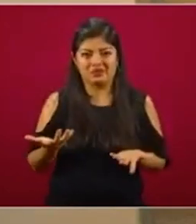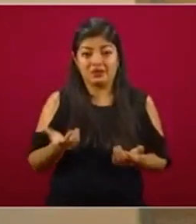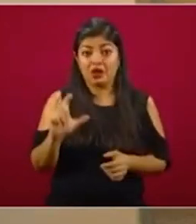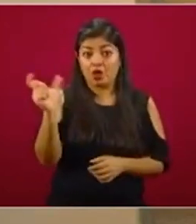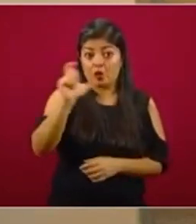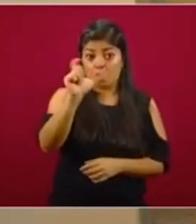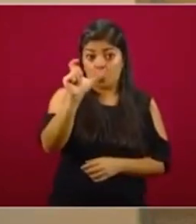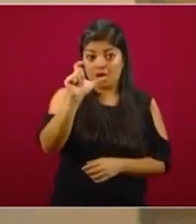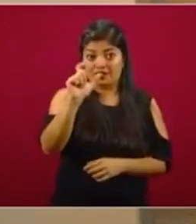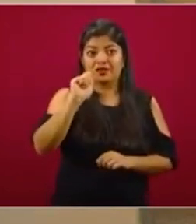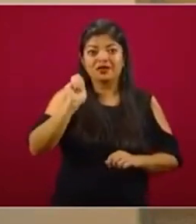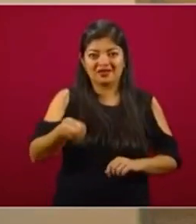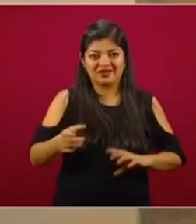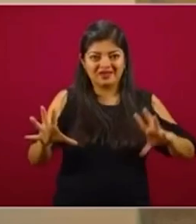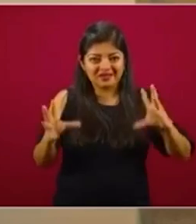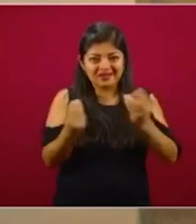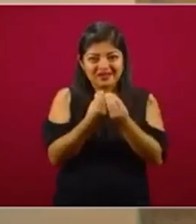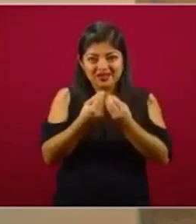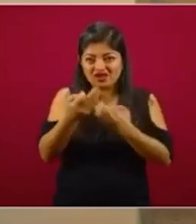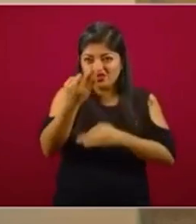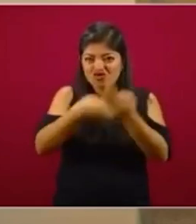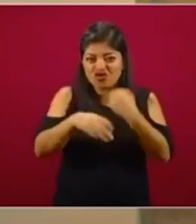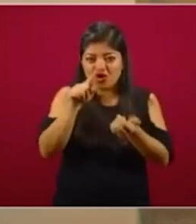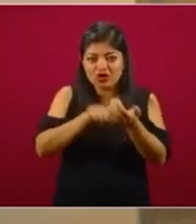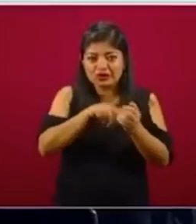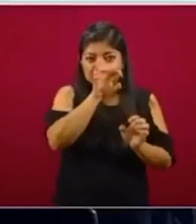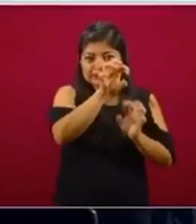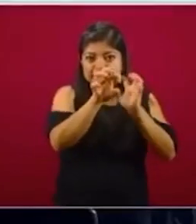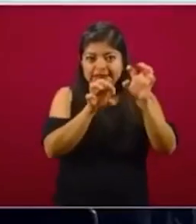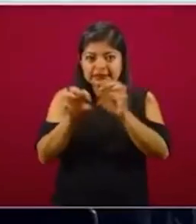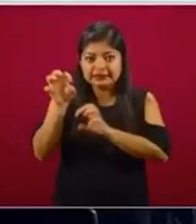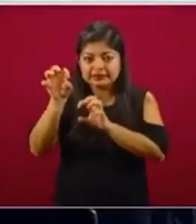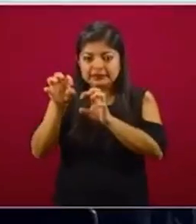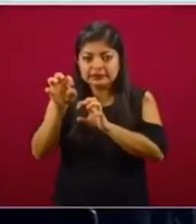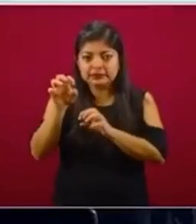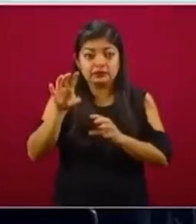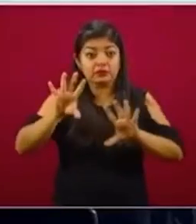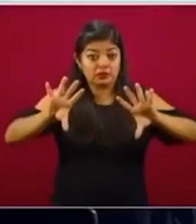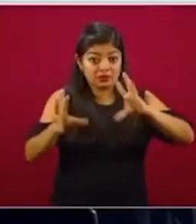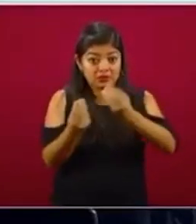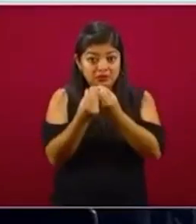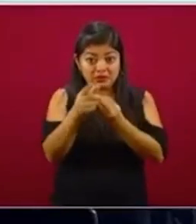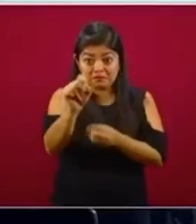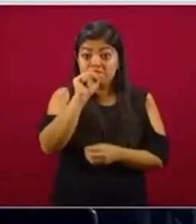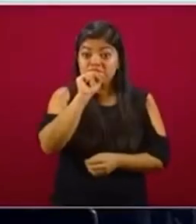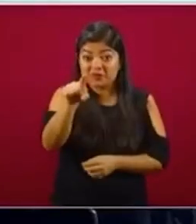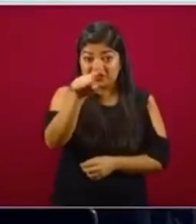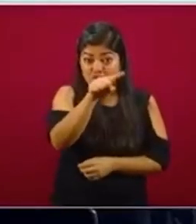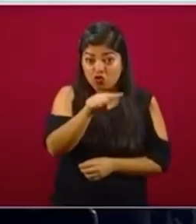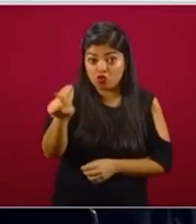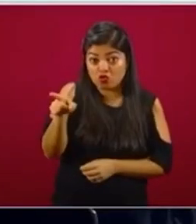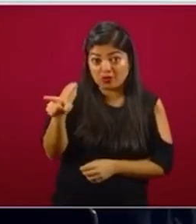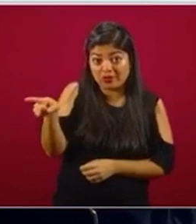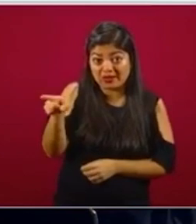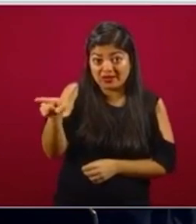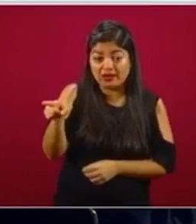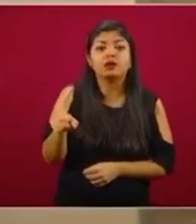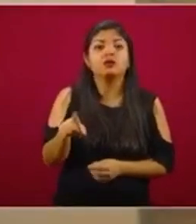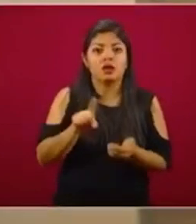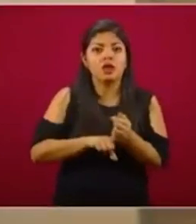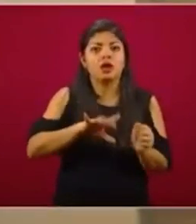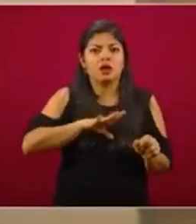consideramos el conjunto de las epidemias localizadas que se suman en esta curva, en la medida en que tenemos todavía